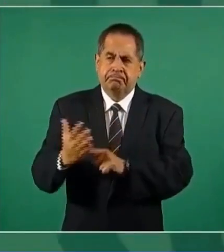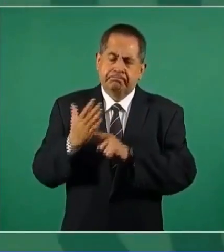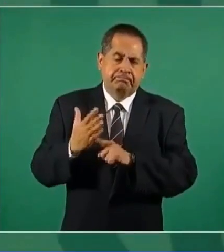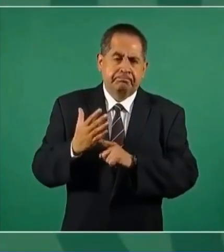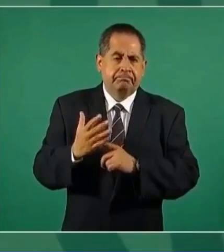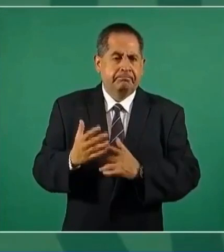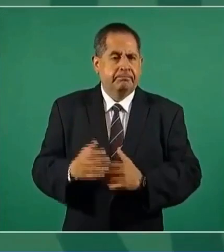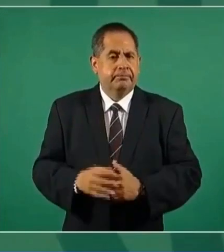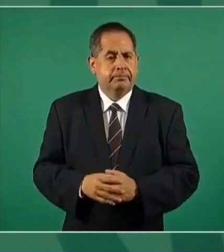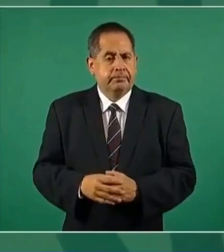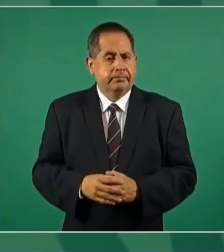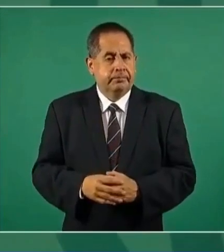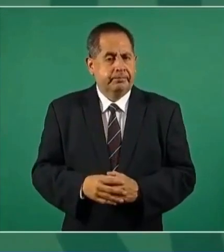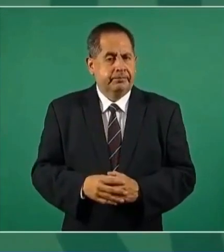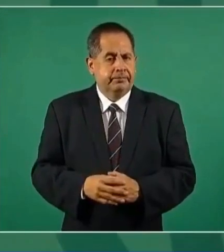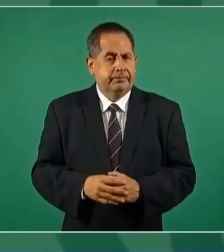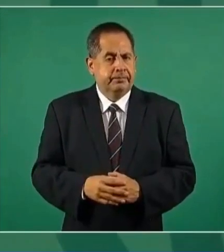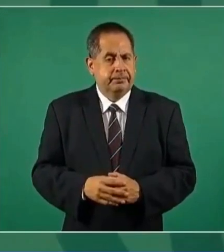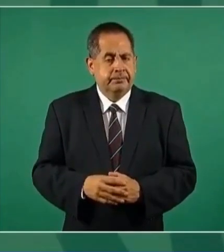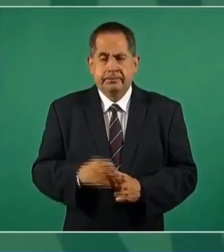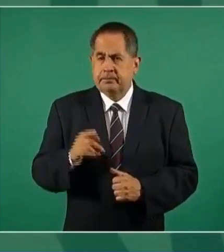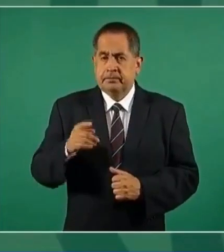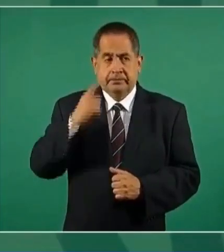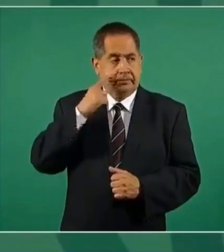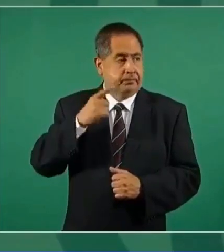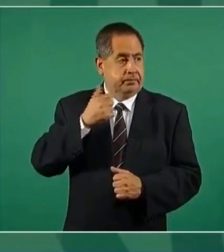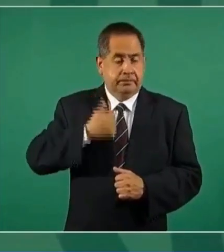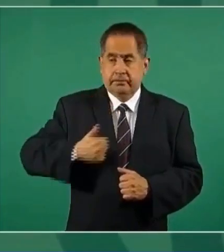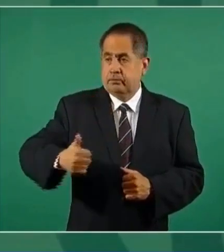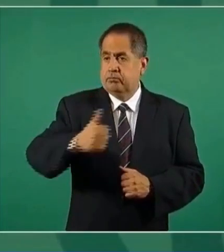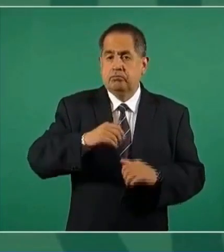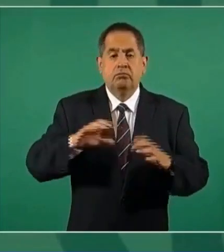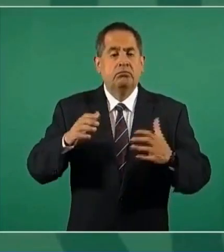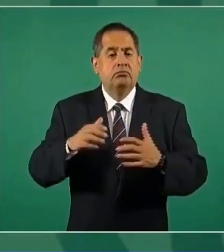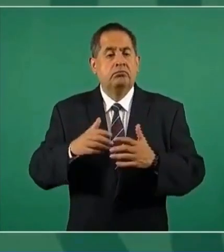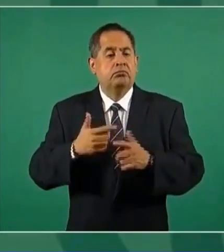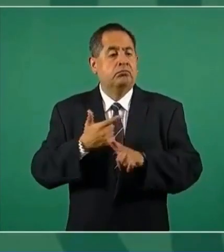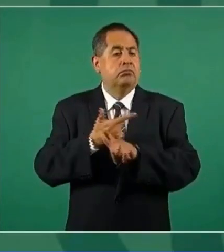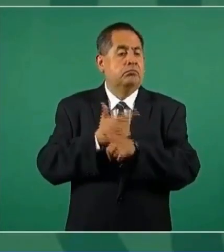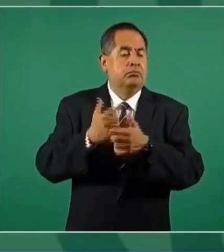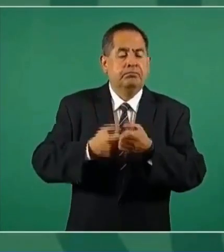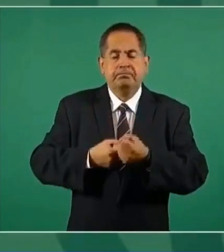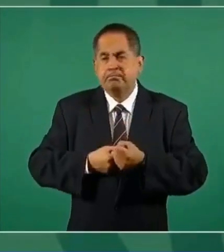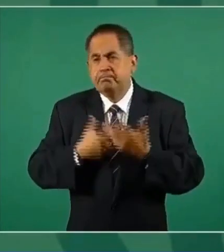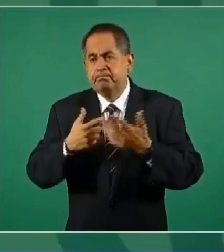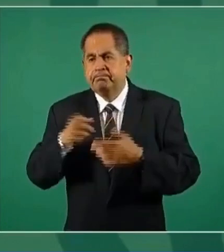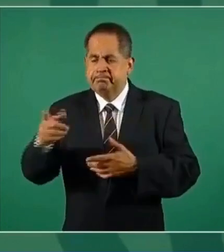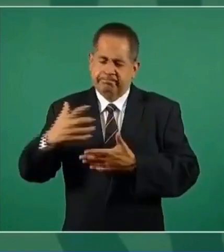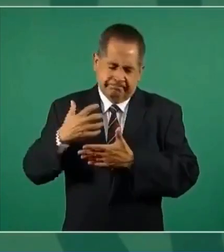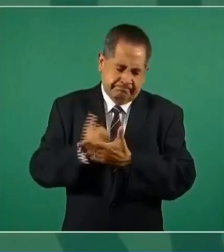Y que la libertad no se implora, se conquista.